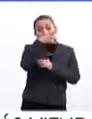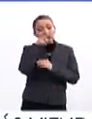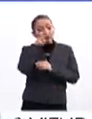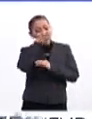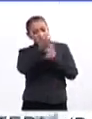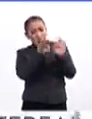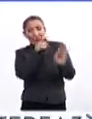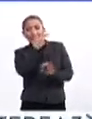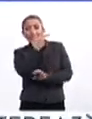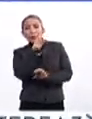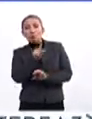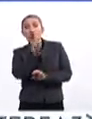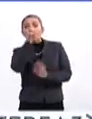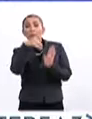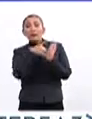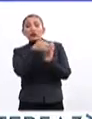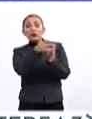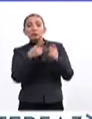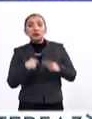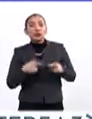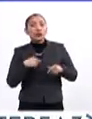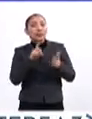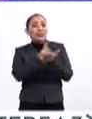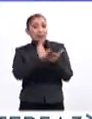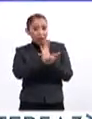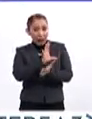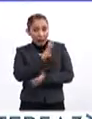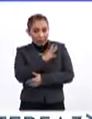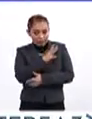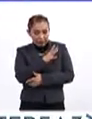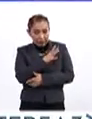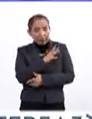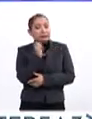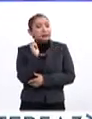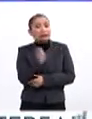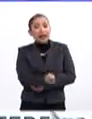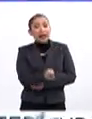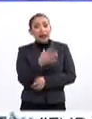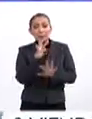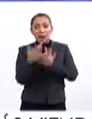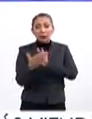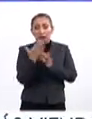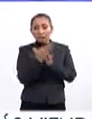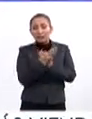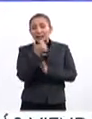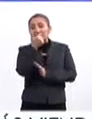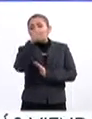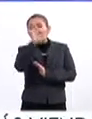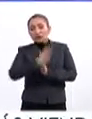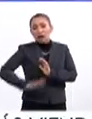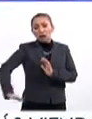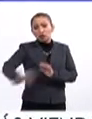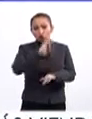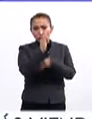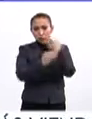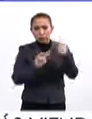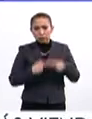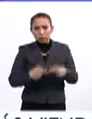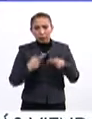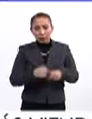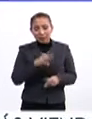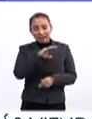habían 7.1 millones de personas con discapacidad, es decir, alrededor del 6% de la población.